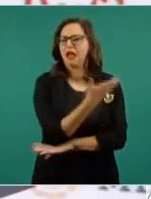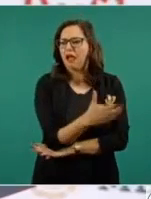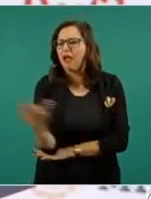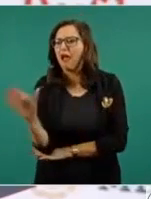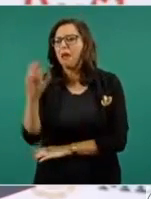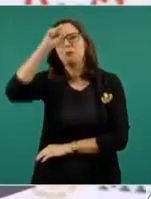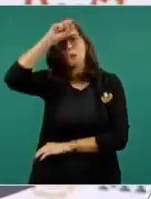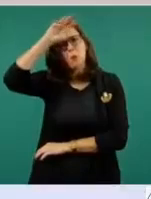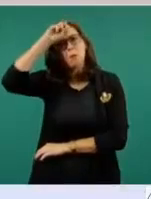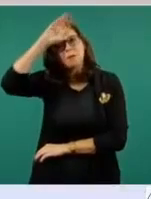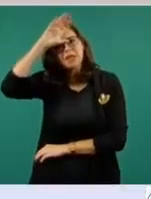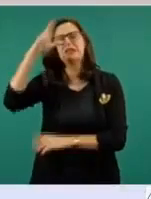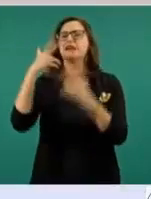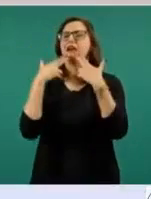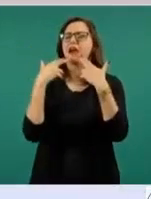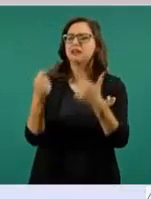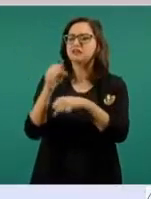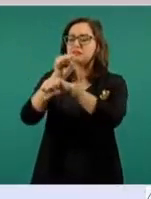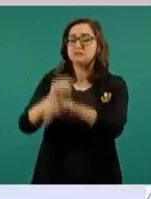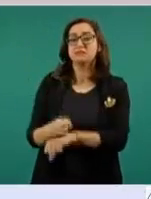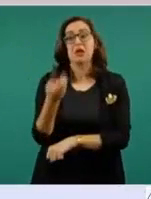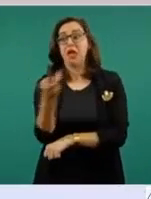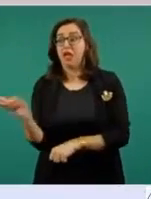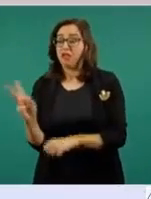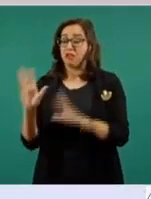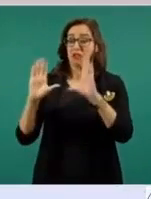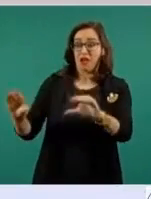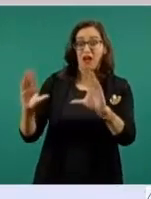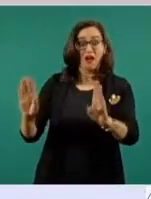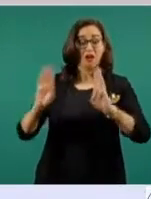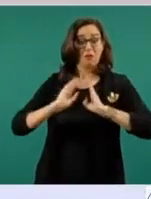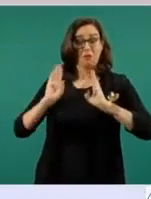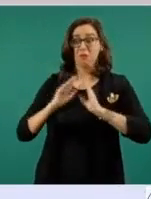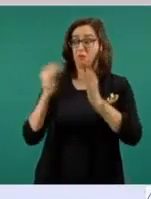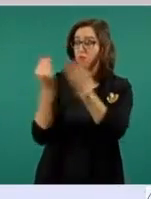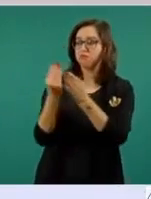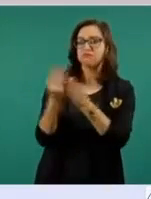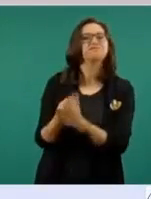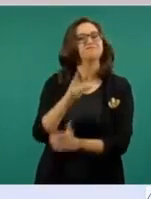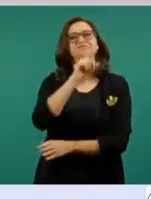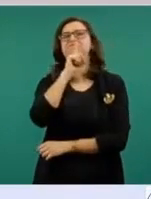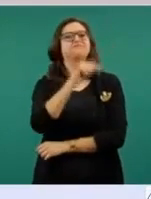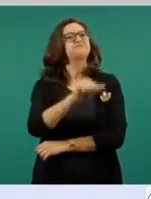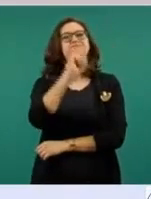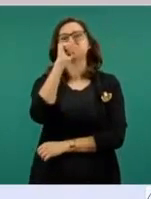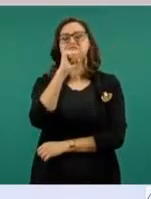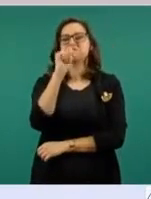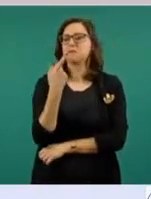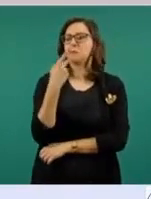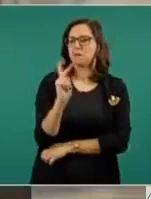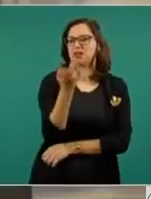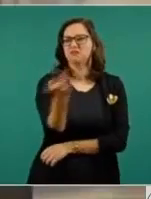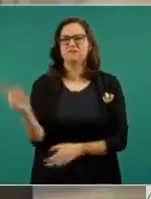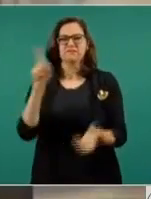de haciendas, que sin instrucción castrense, pero ávidos de justicia e igualdad, formaron las filas